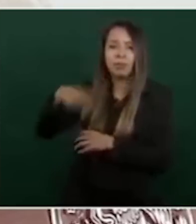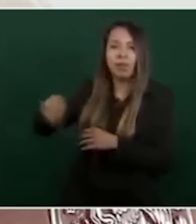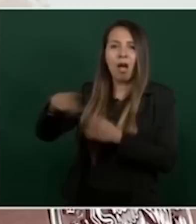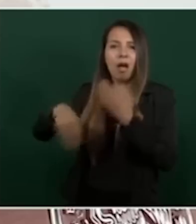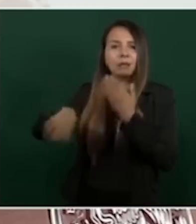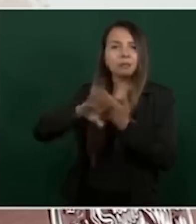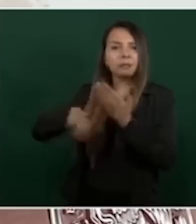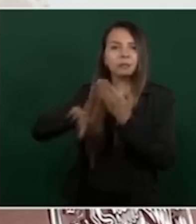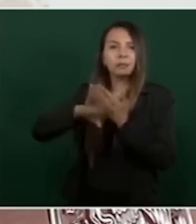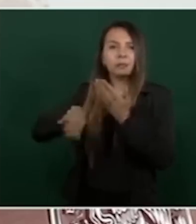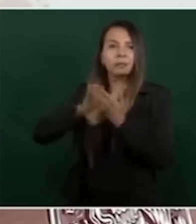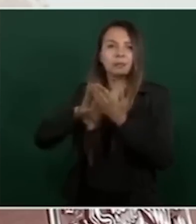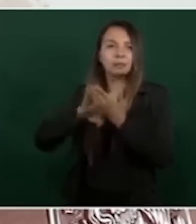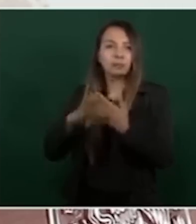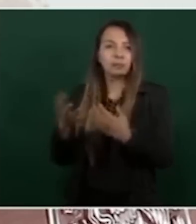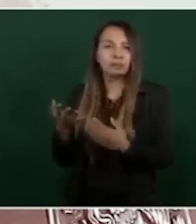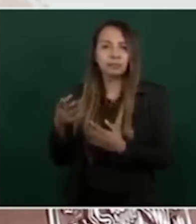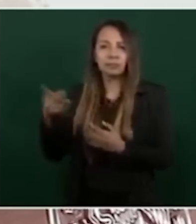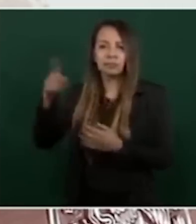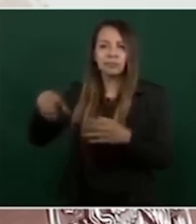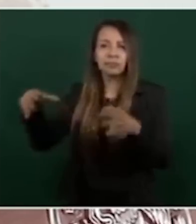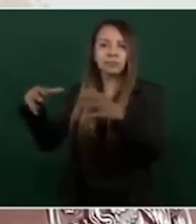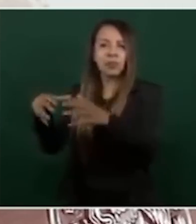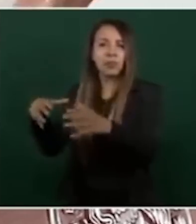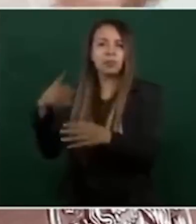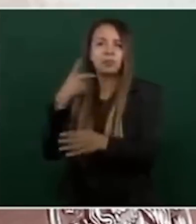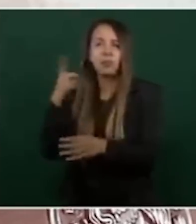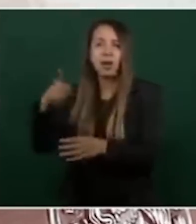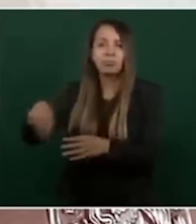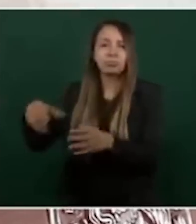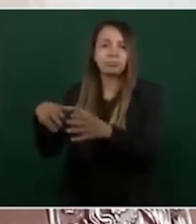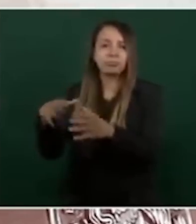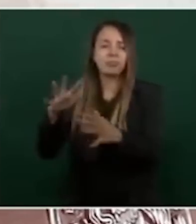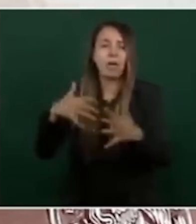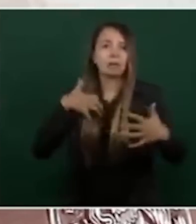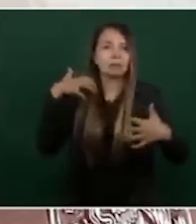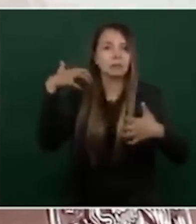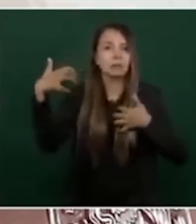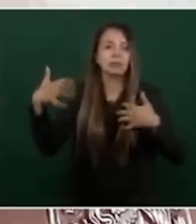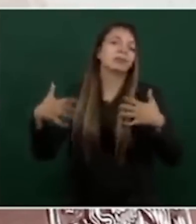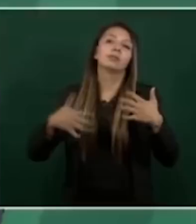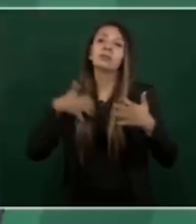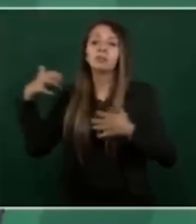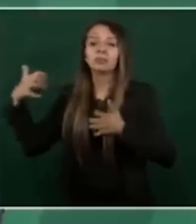Los conservadores están desesperados, ya no saben qué hacer.